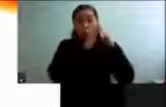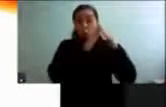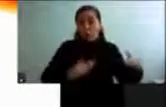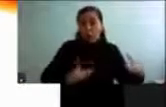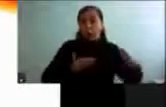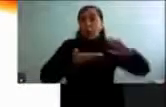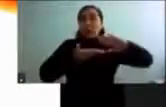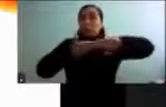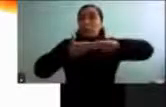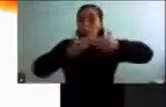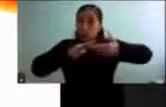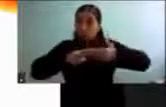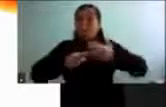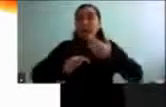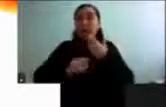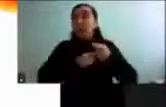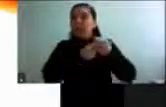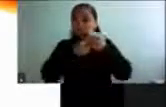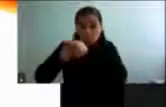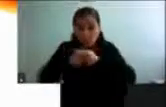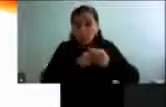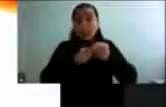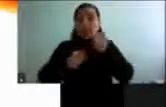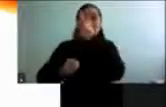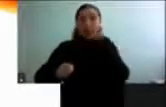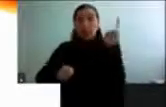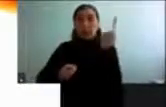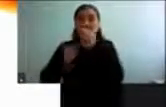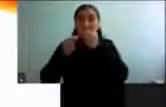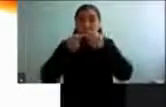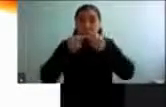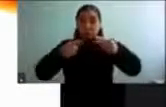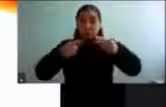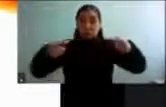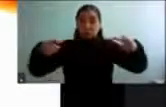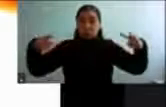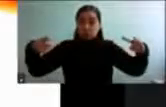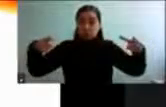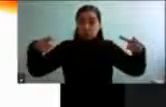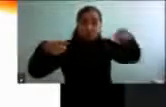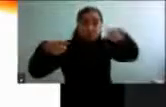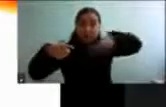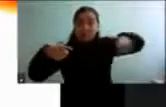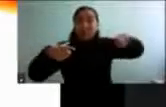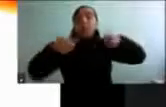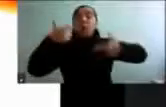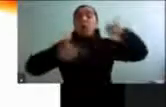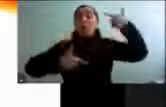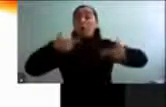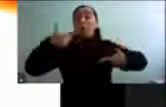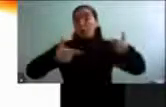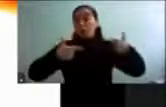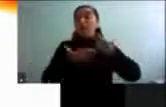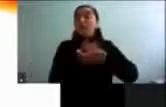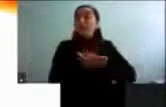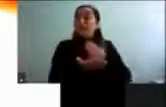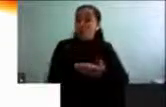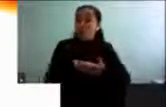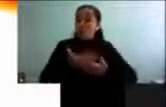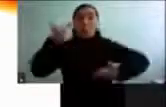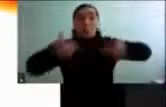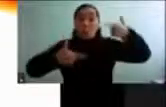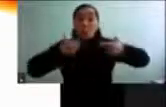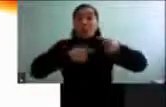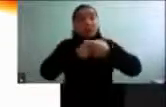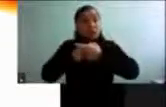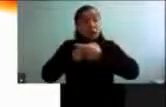y también la sociedad en general. Y dentro de esto, por supuesto, encontramos las políticas en salud, las políticas sociales,